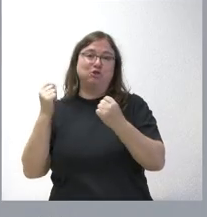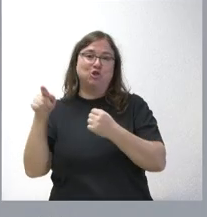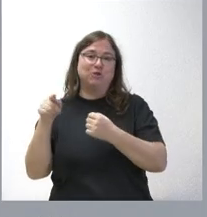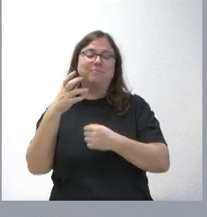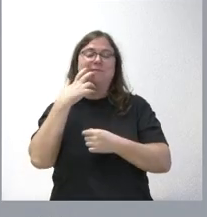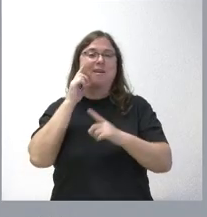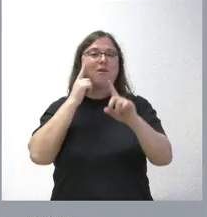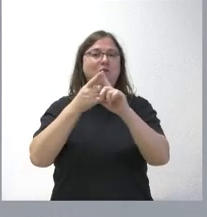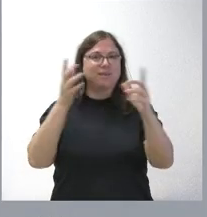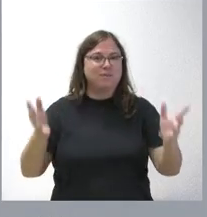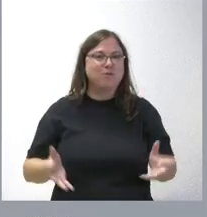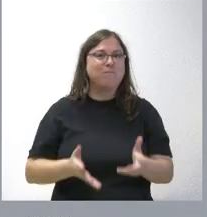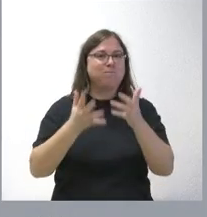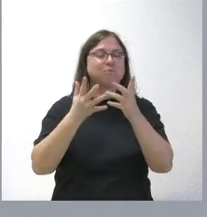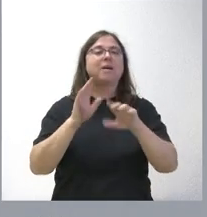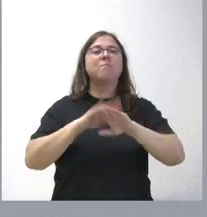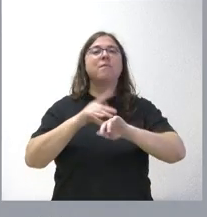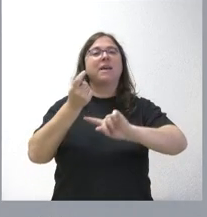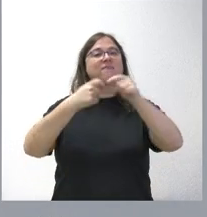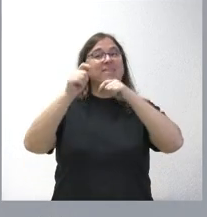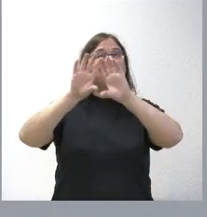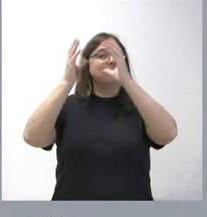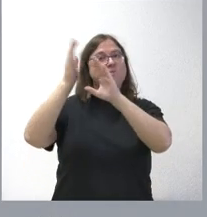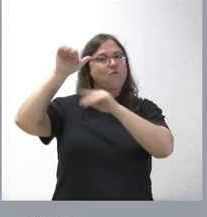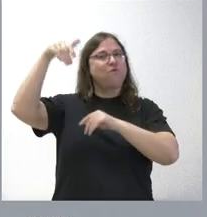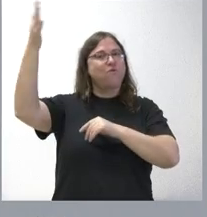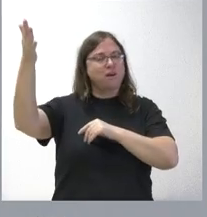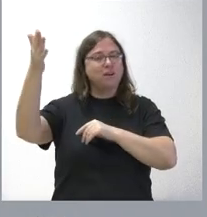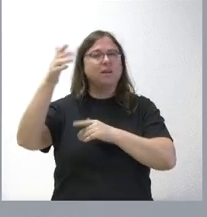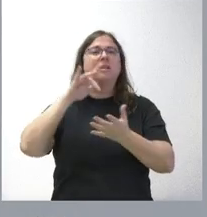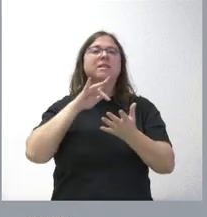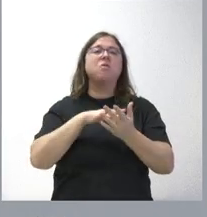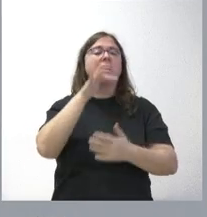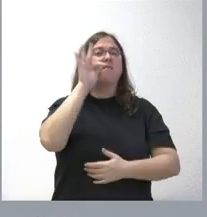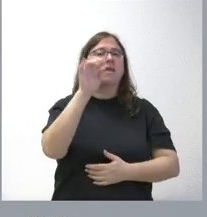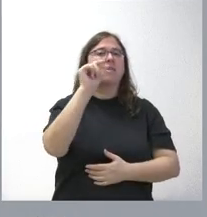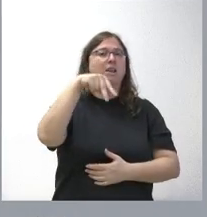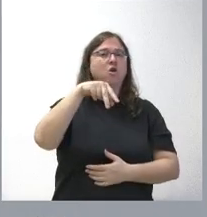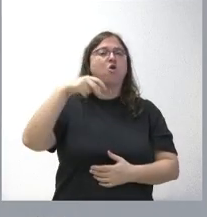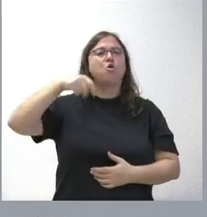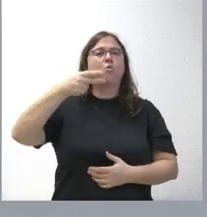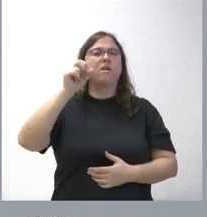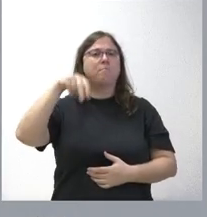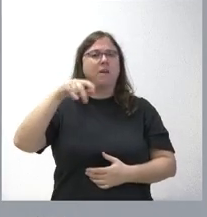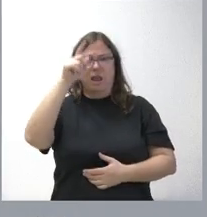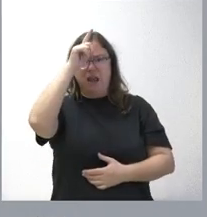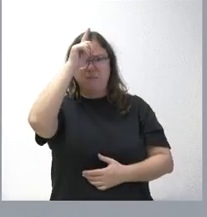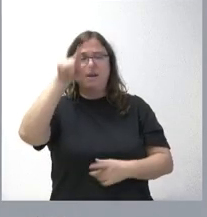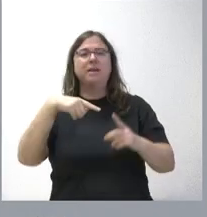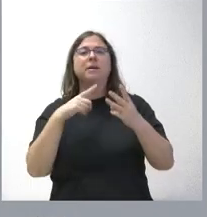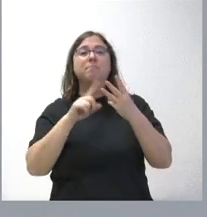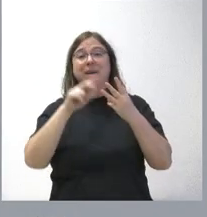impulsar el crecimiento de las exportaciones de la comunidad. Son ferias que se van a celebrar en León, Francia, en Nuremberg, Alemania y en